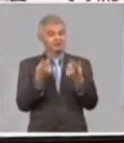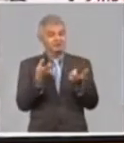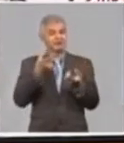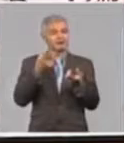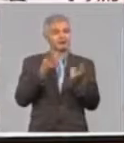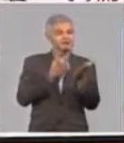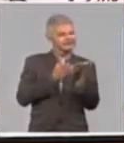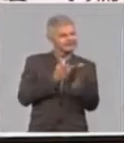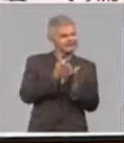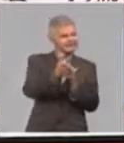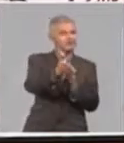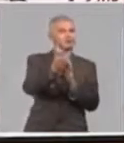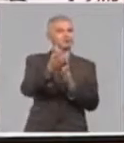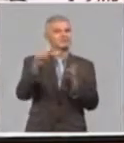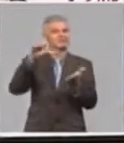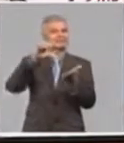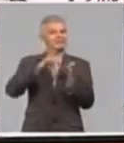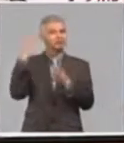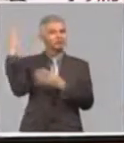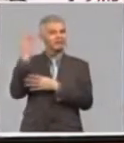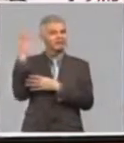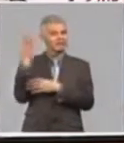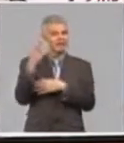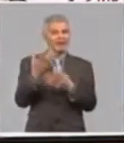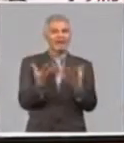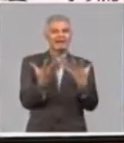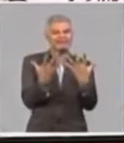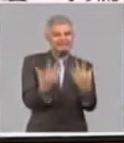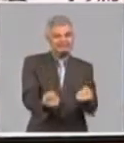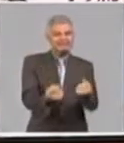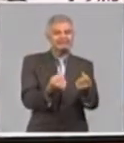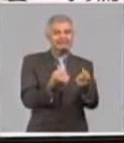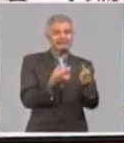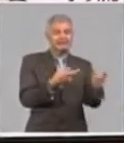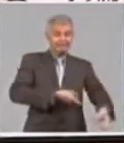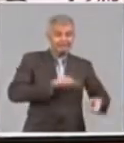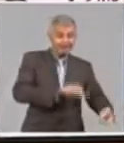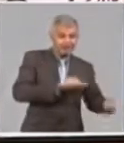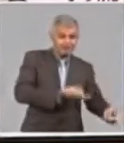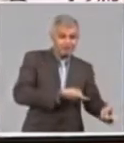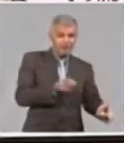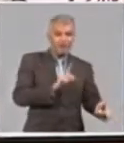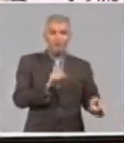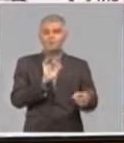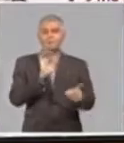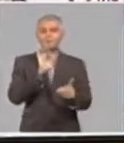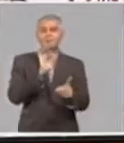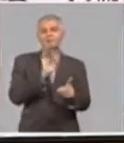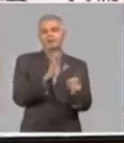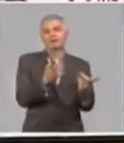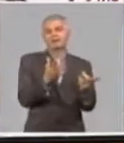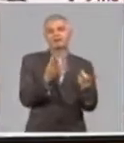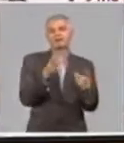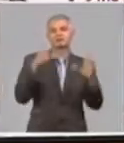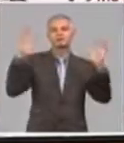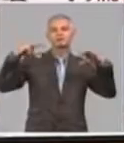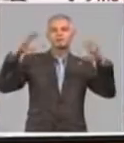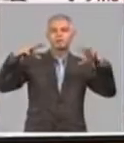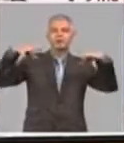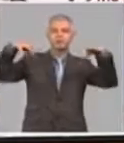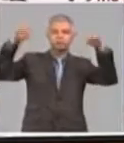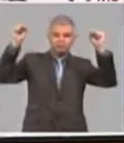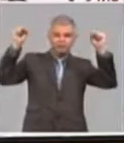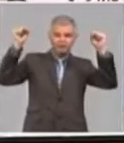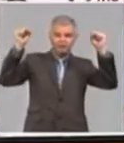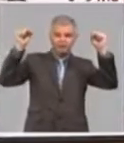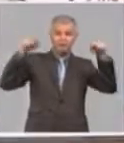clima va teniendo. La sequía agrícola no comienza cuando cesa la lluvia, sino que la sequía, hablamos de sequía agrícola,